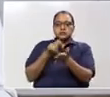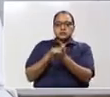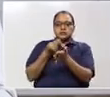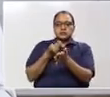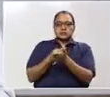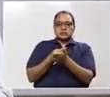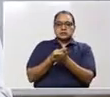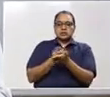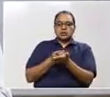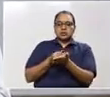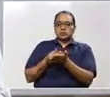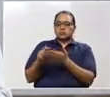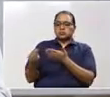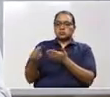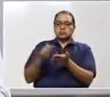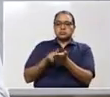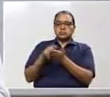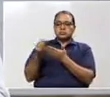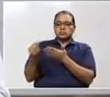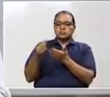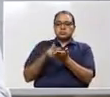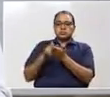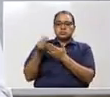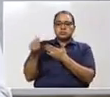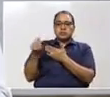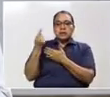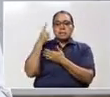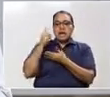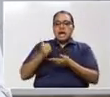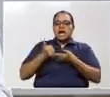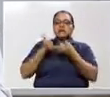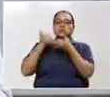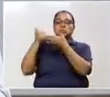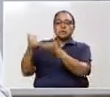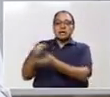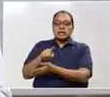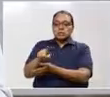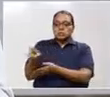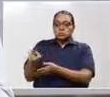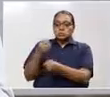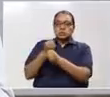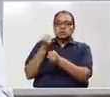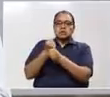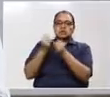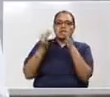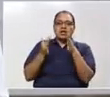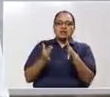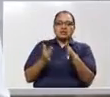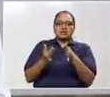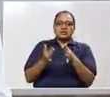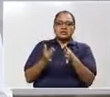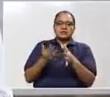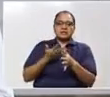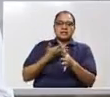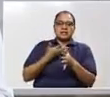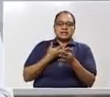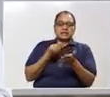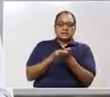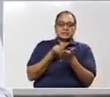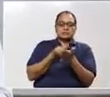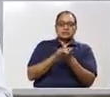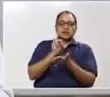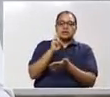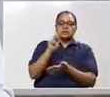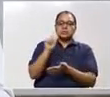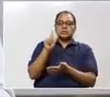de mantenimiento temporal de ingresos para los trabajadores que tengan aportaciones en el